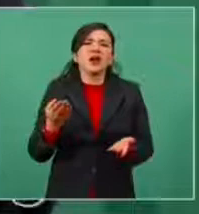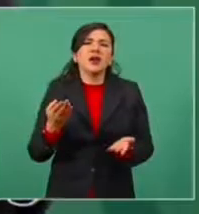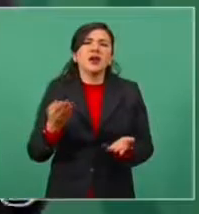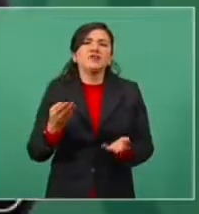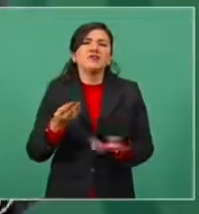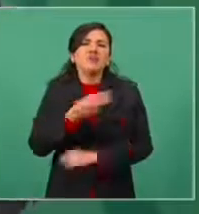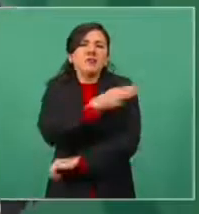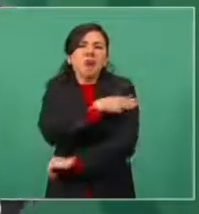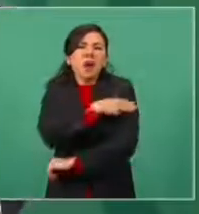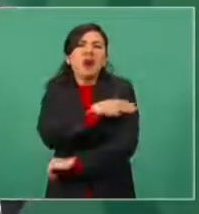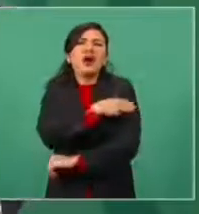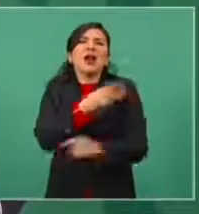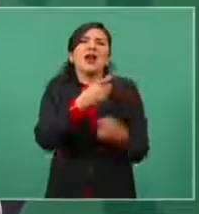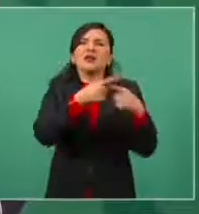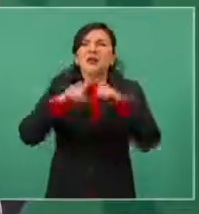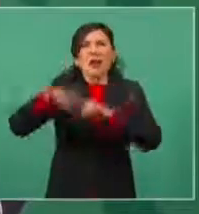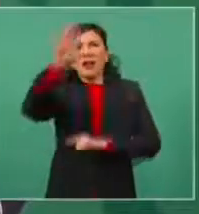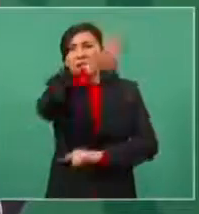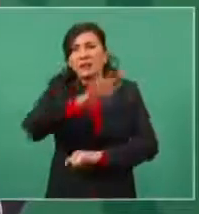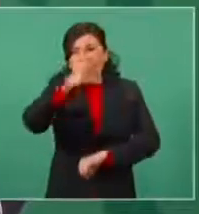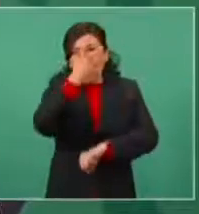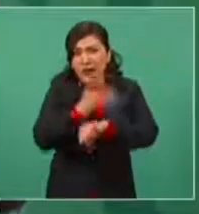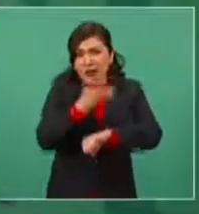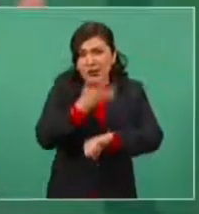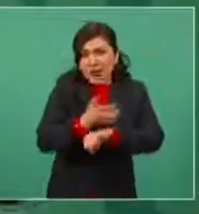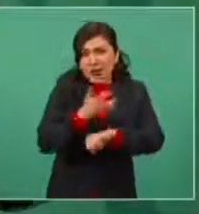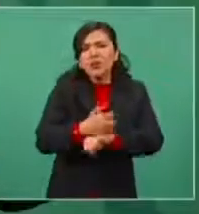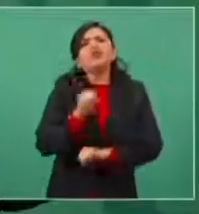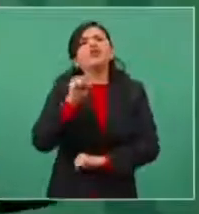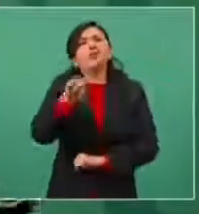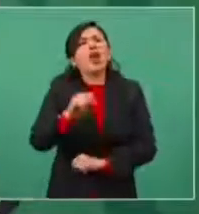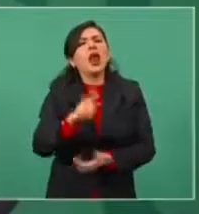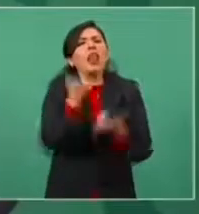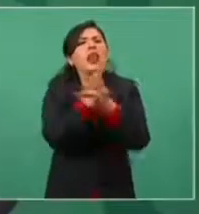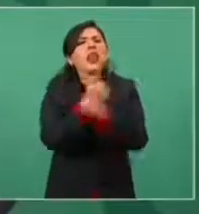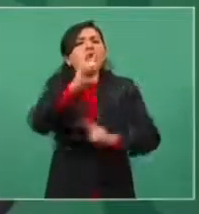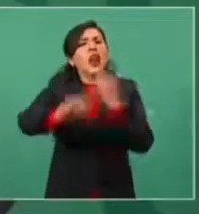país está legalizada.